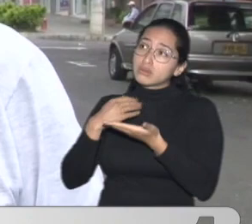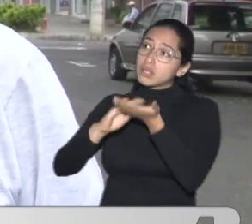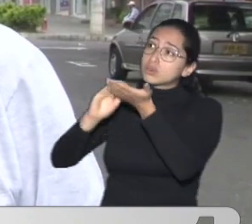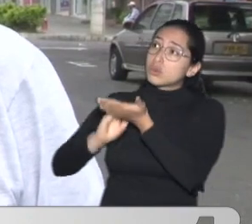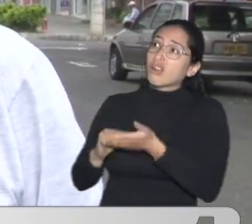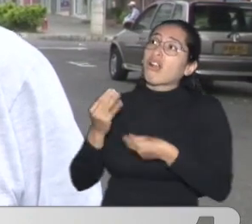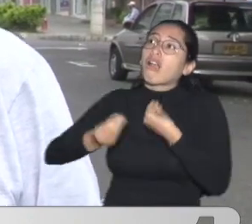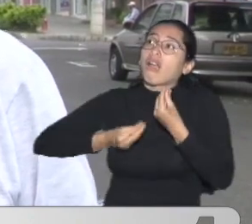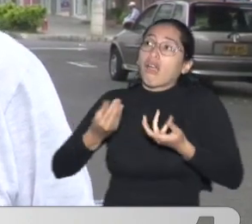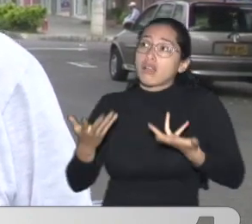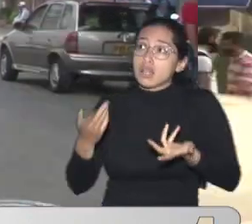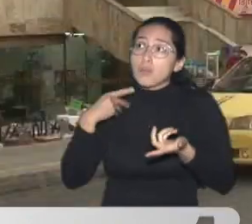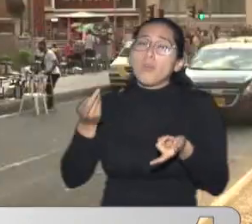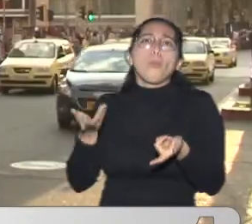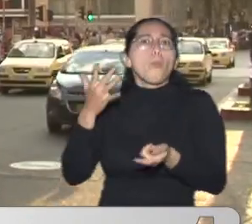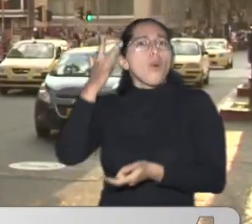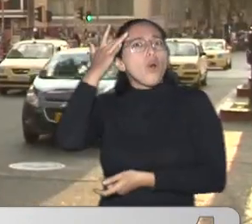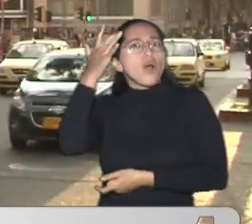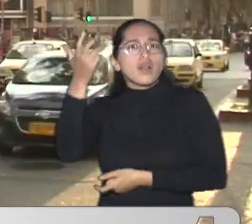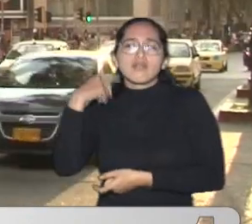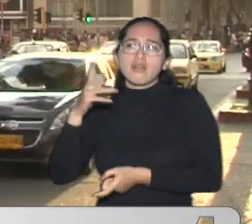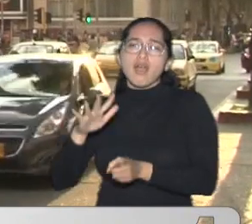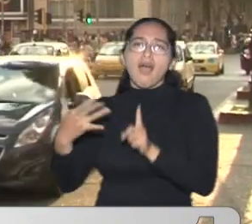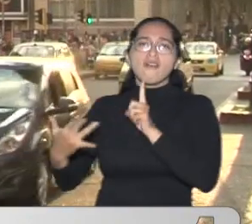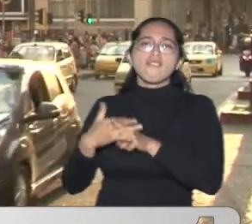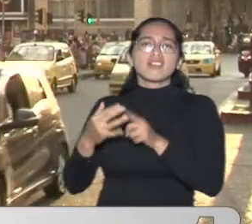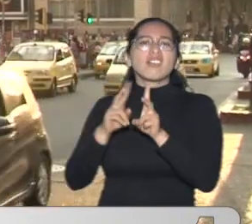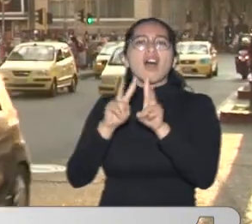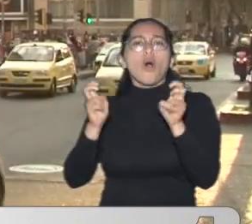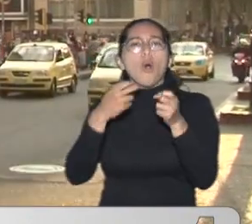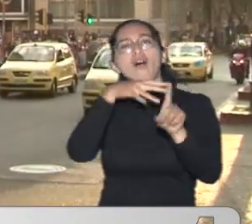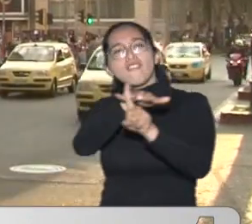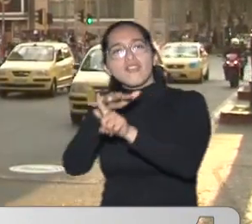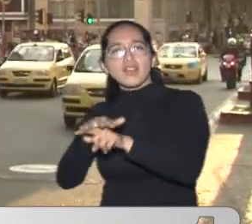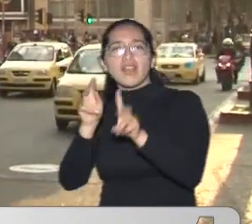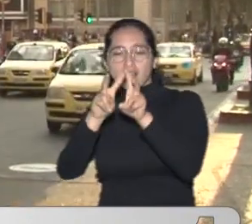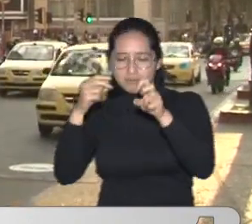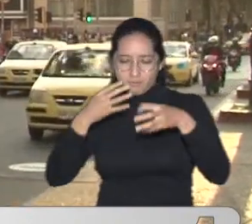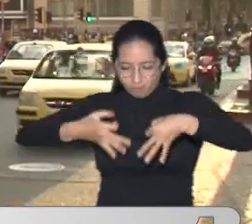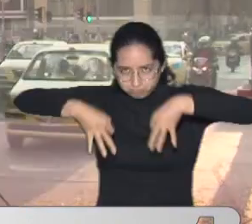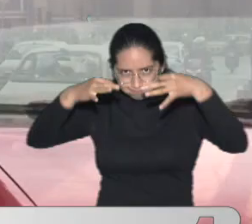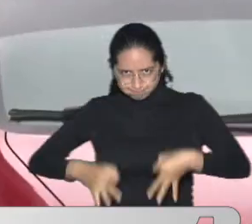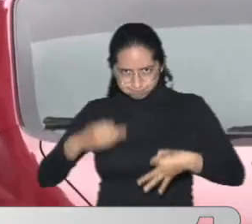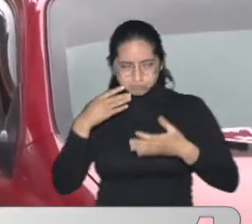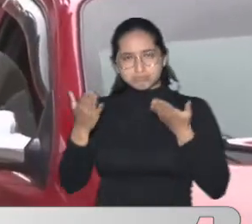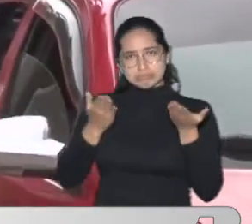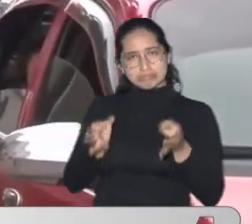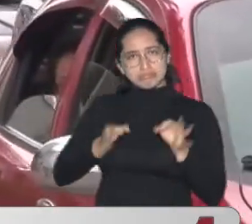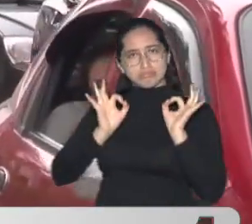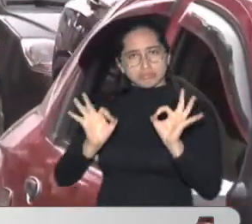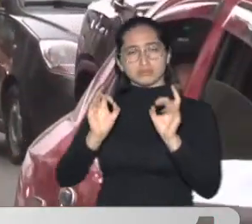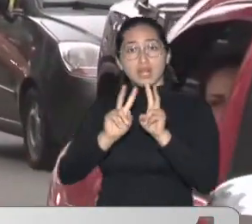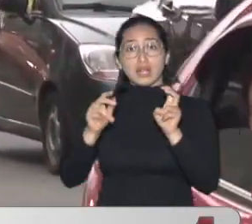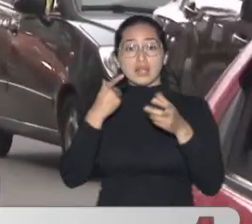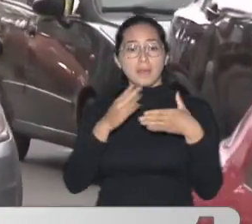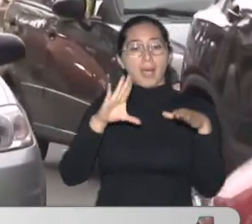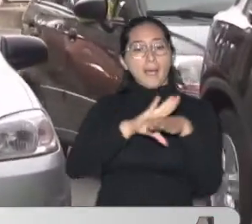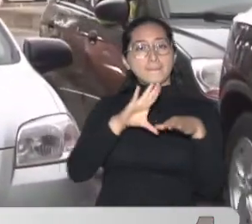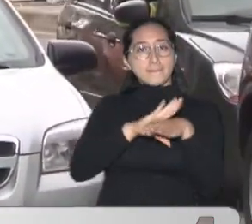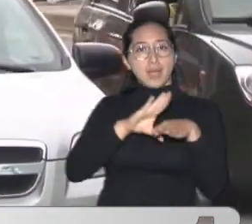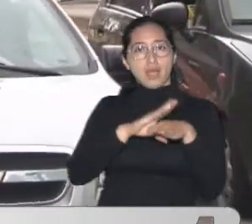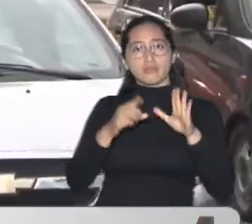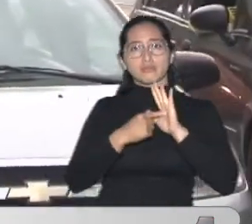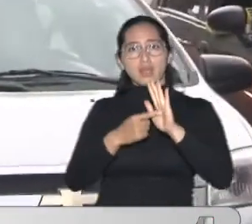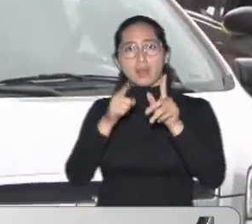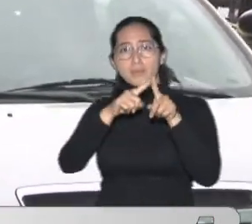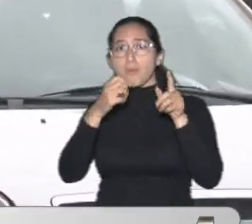problemática Donde se está Viendo afectada Es la credibilidad? La policía No ha querido Referirse al tema El grebio De la mancha amarilla Señala que no hay Puestos de